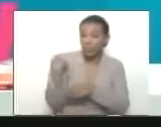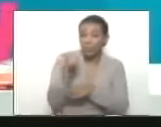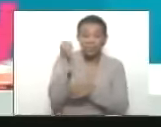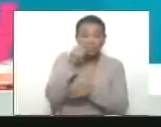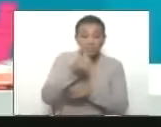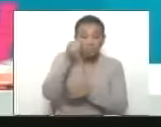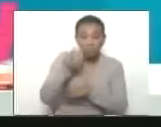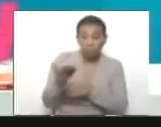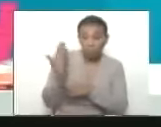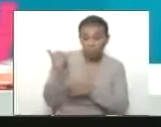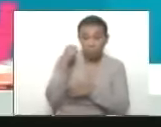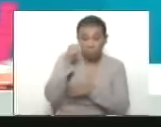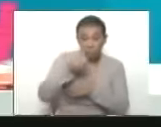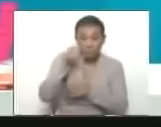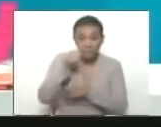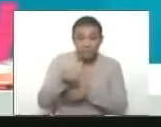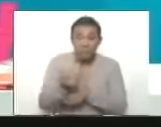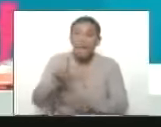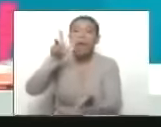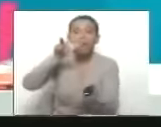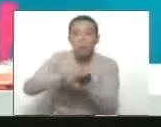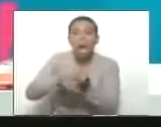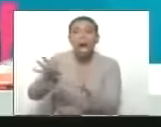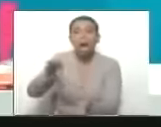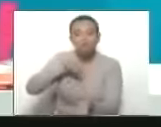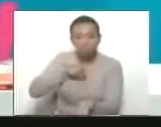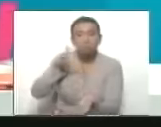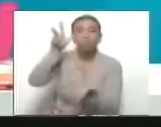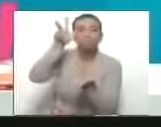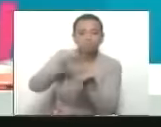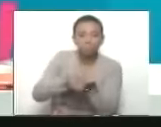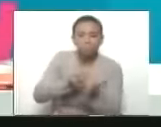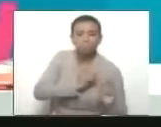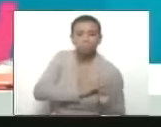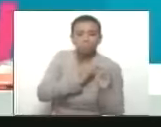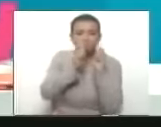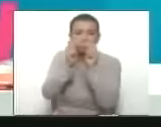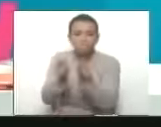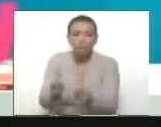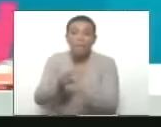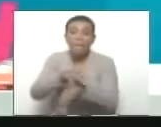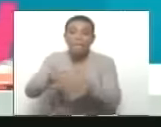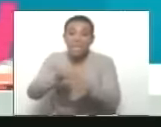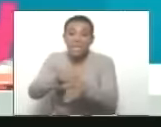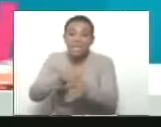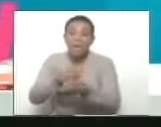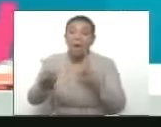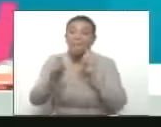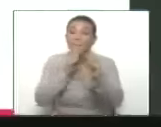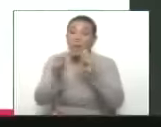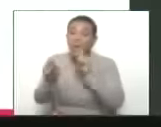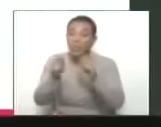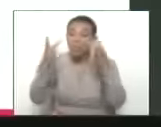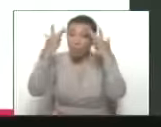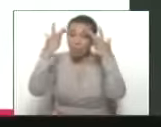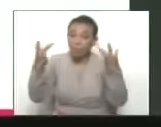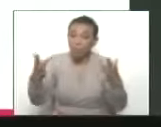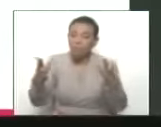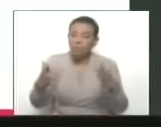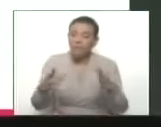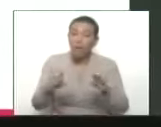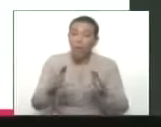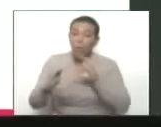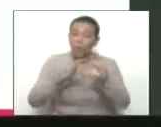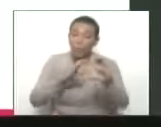sábado pasado, la aprobé y designé al ministro periodista y experto comunicacional,